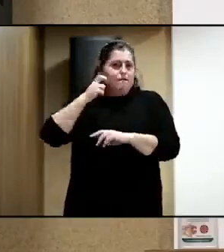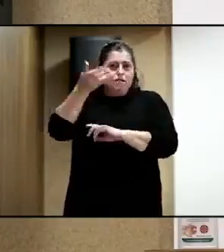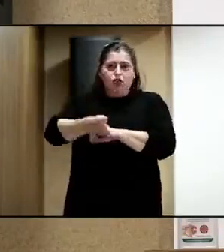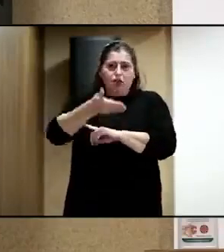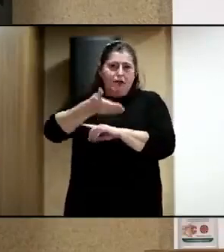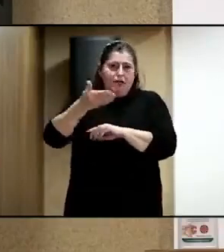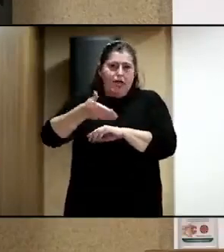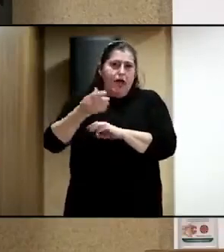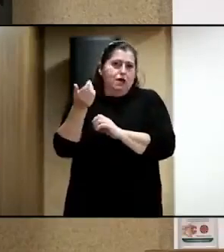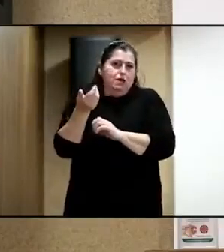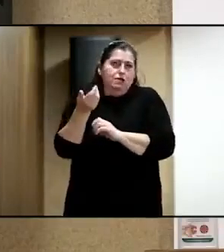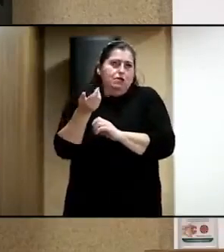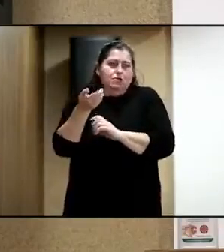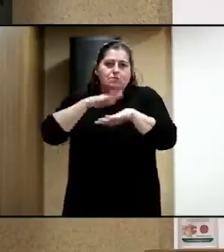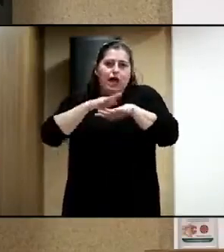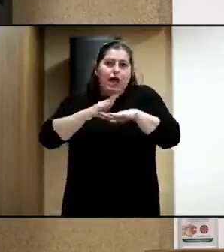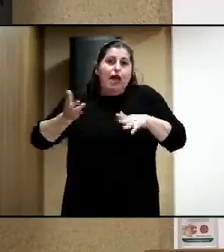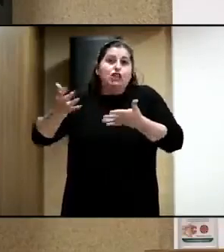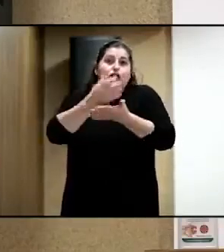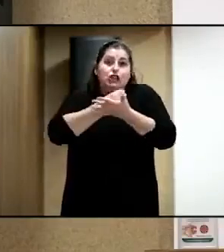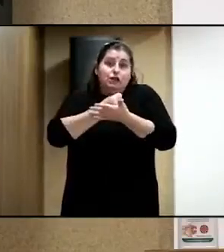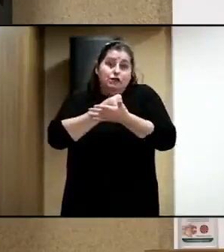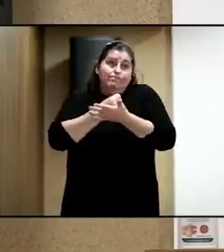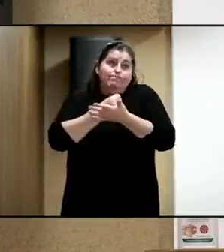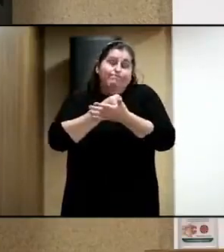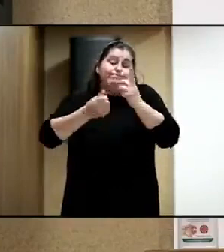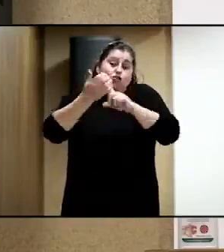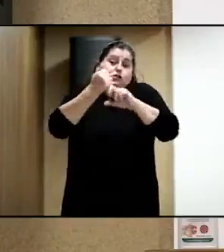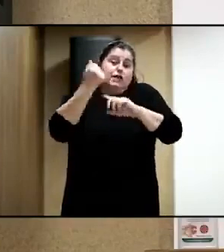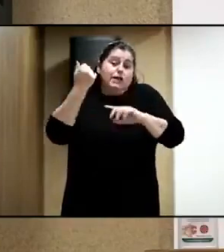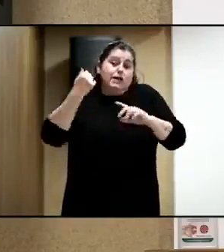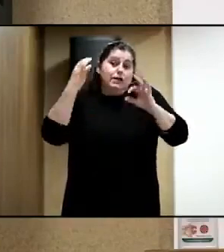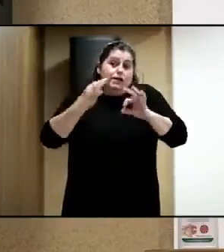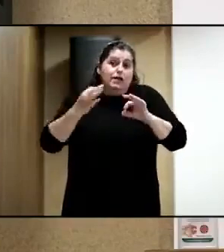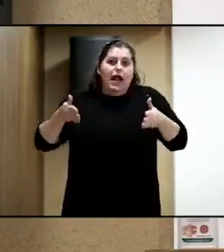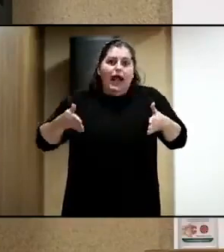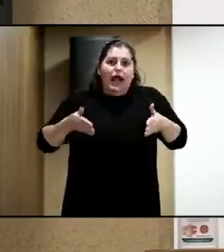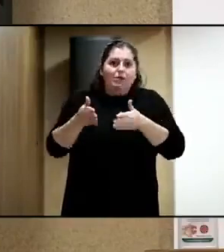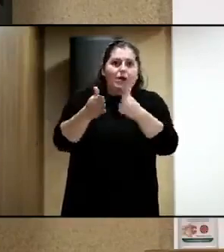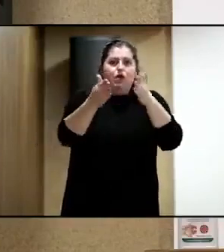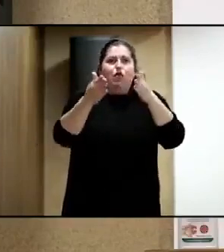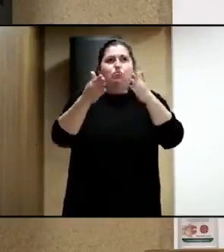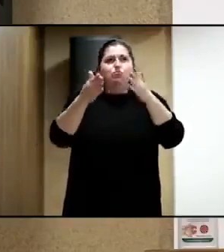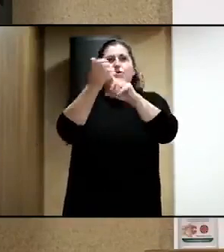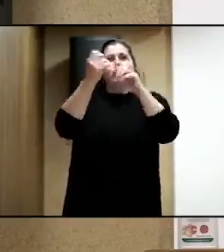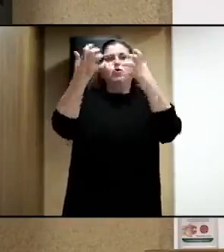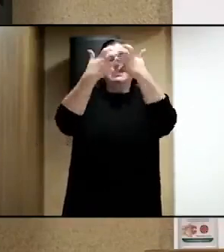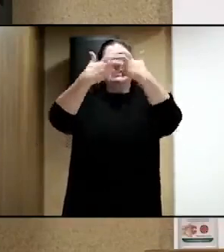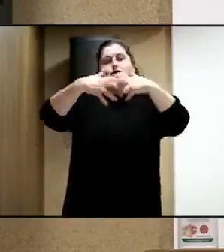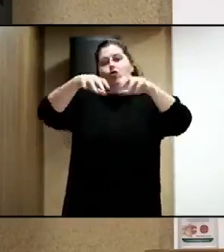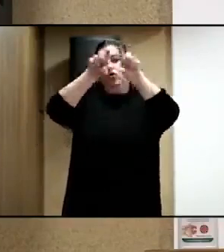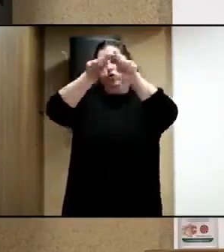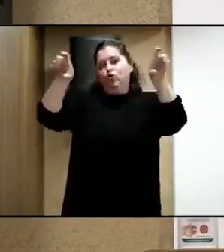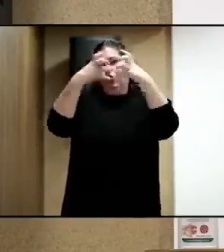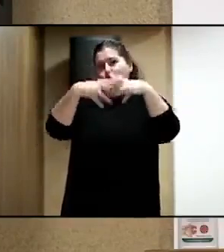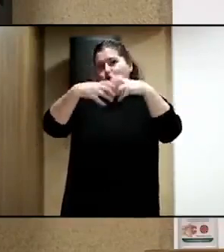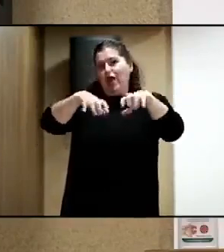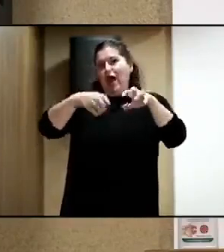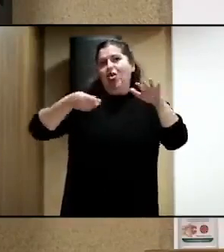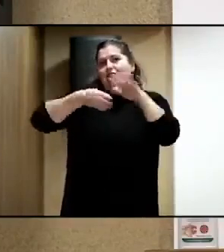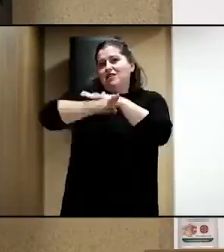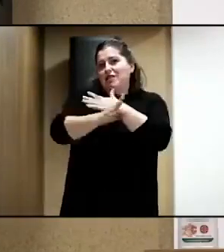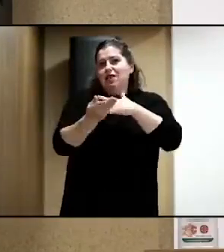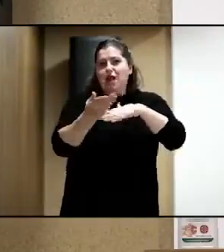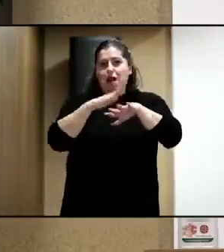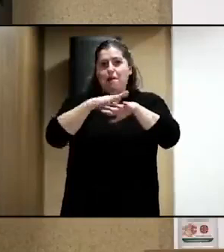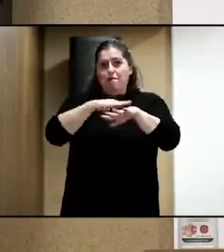en todo este camino de llegar a ser una industria más inclusiva, más accesible y, por